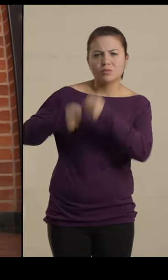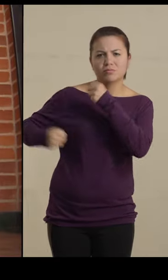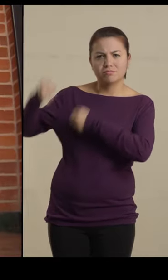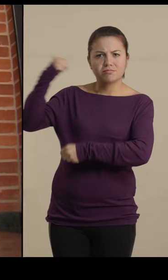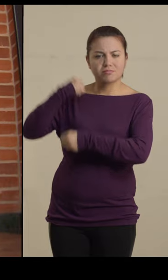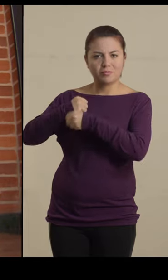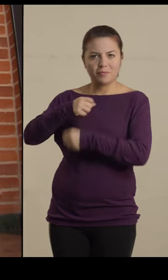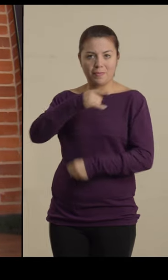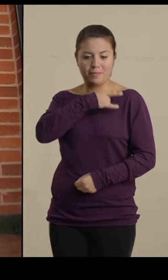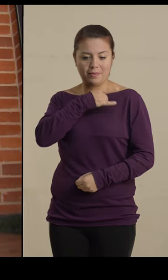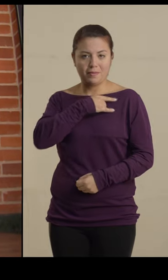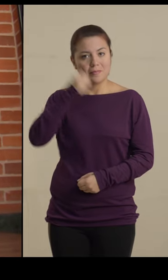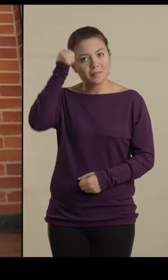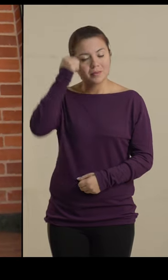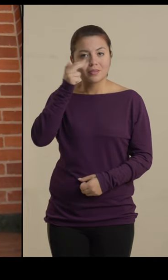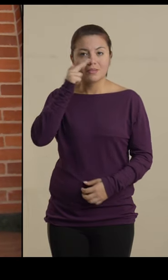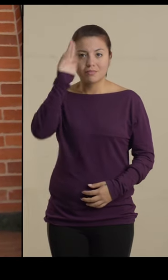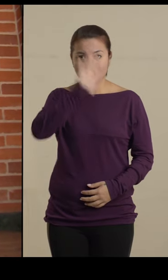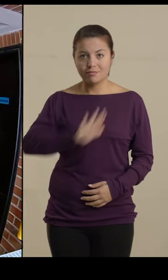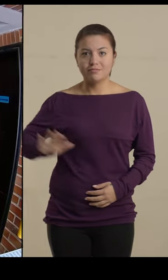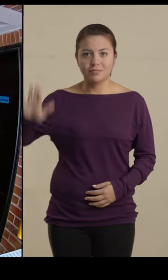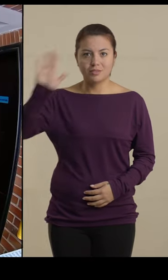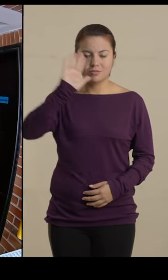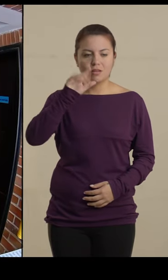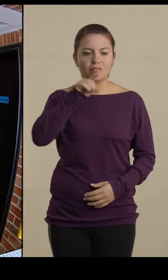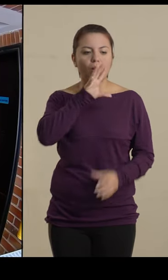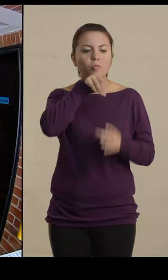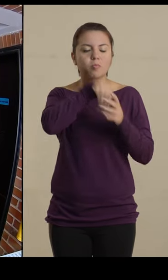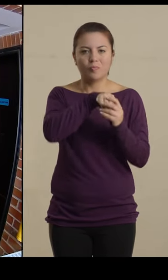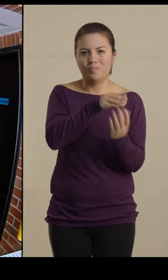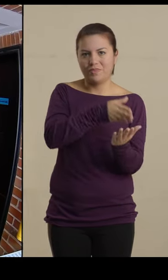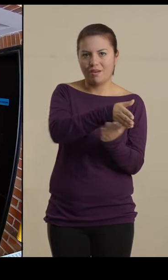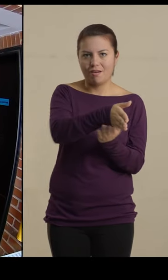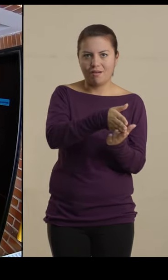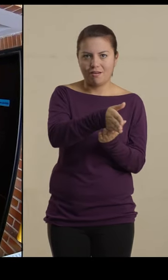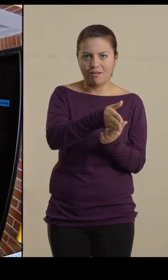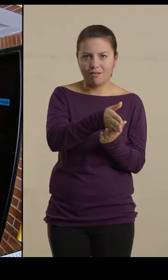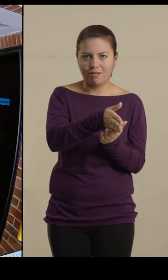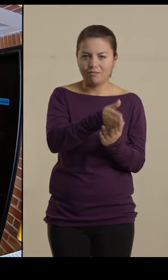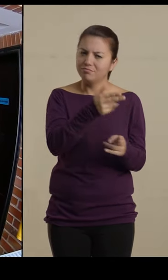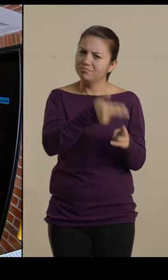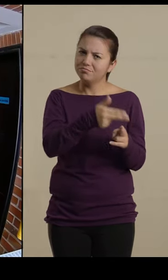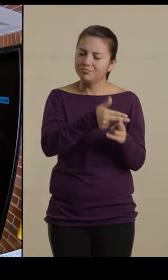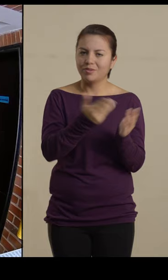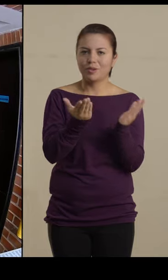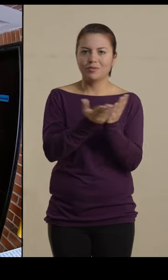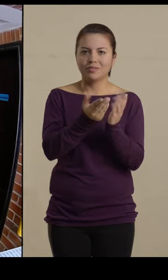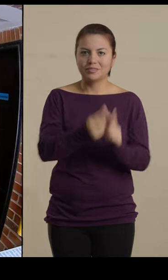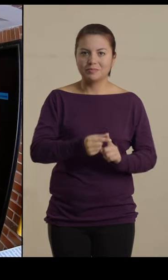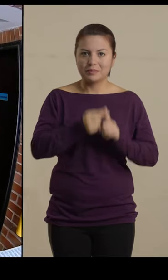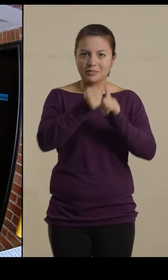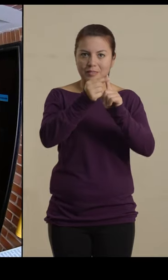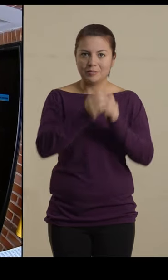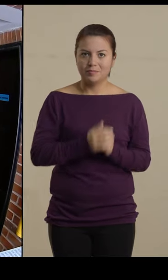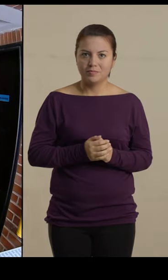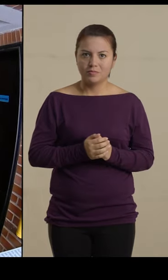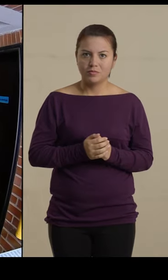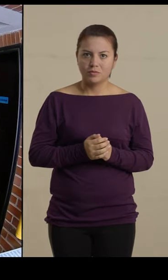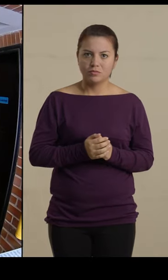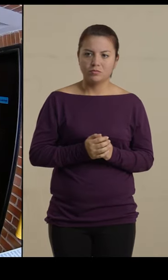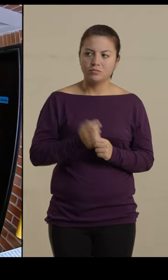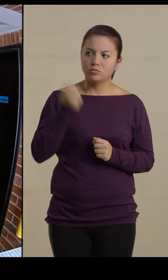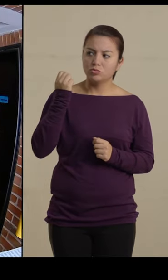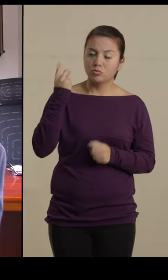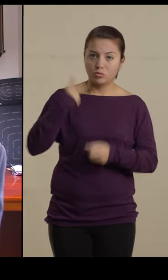Hace varias décadas la Universidad Pedagógica Nacional tiene una carrera que es educación especial. Hace unos dos